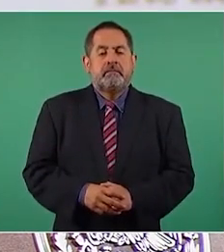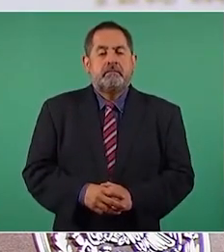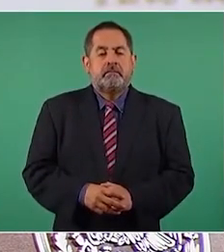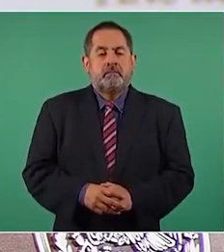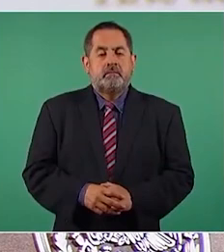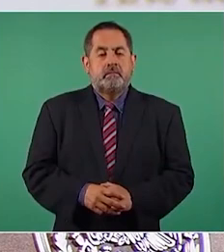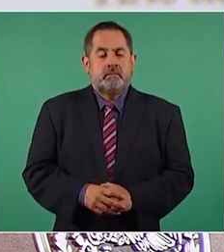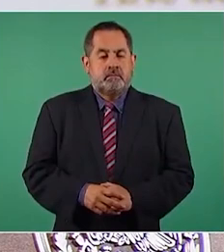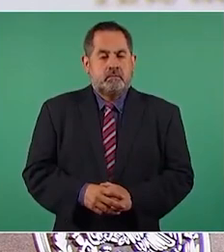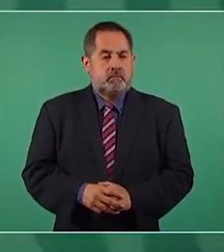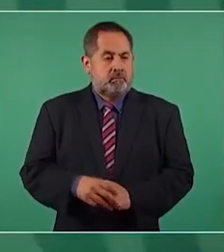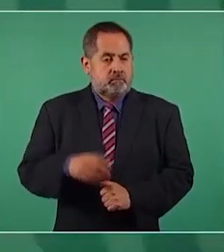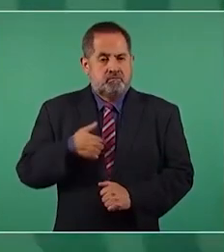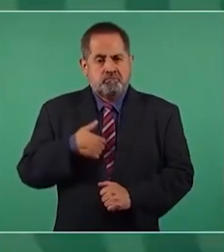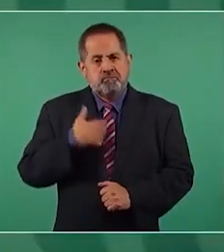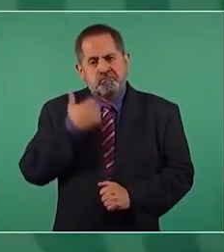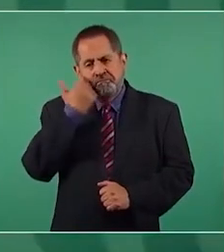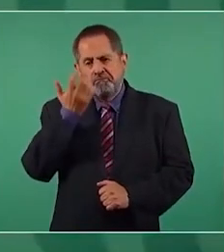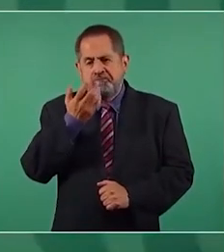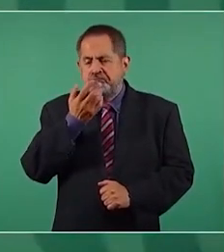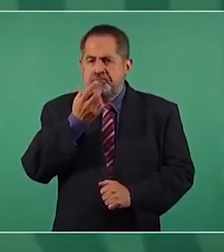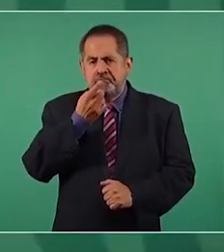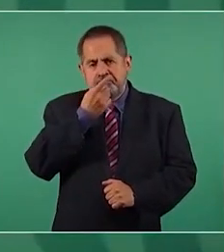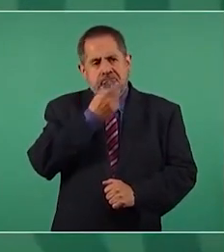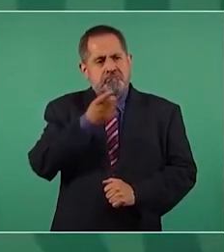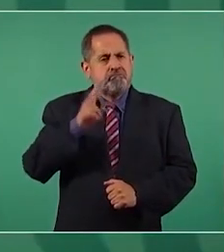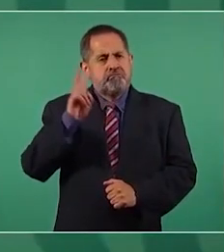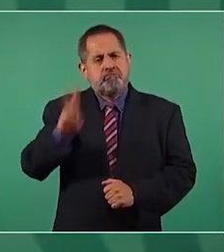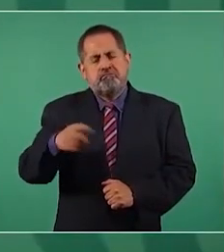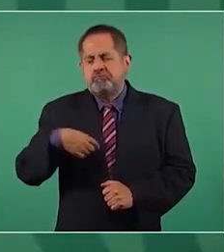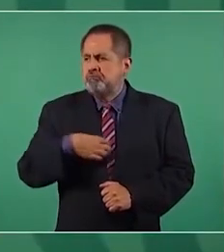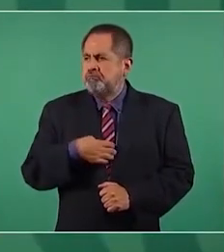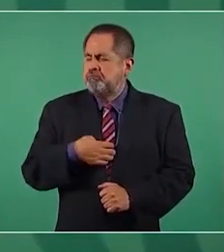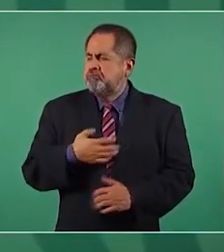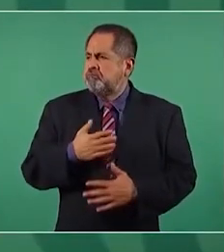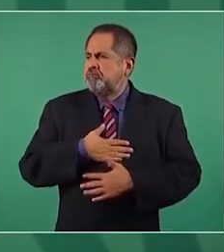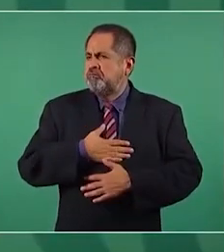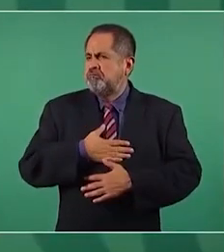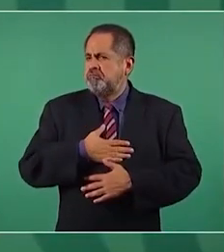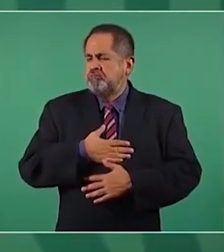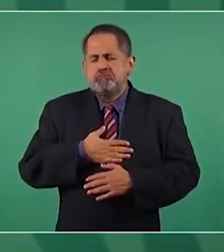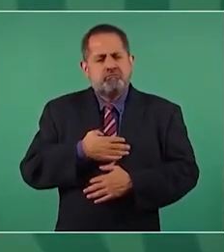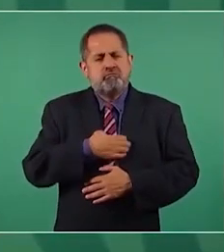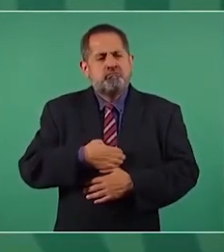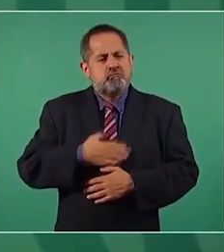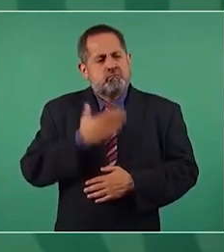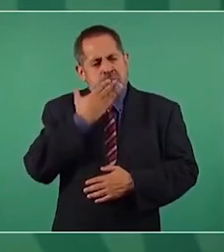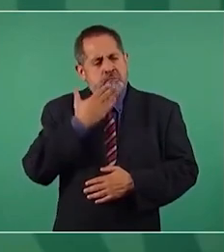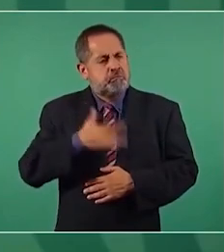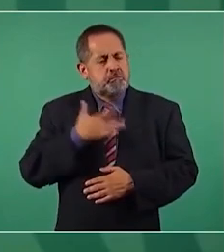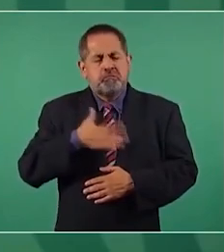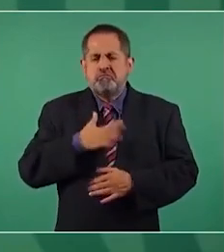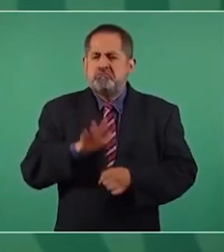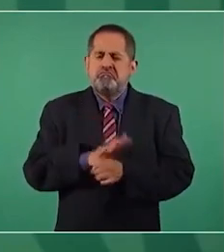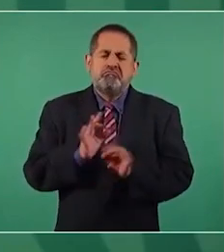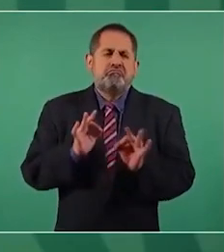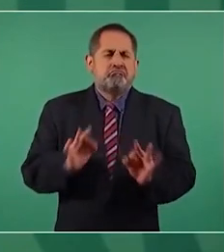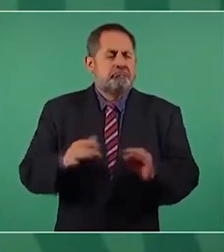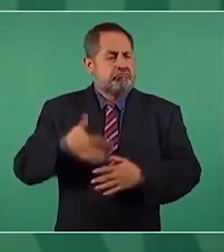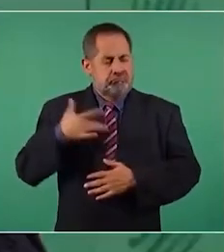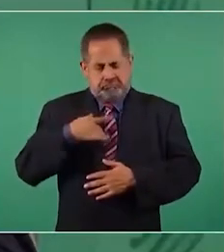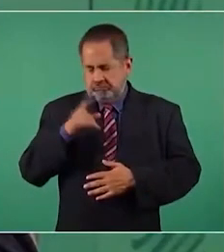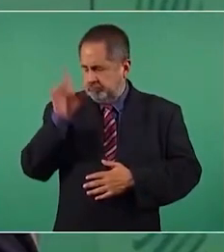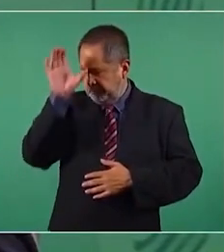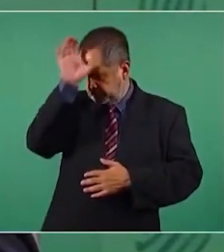Quiero decir que estoy satisfecho con lo que hemos logrado. Me podría ir tranquilo con mi